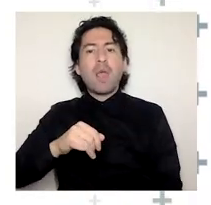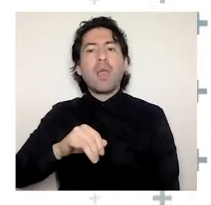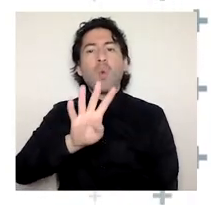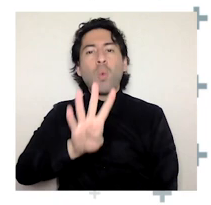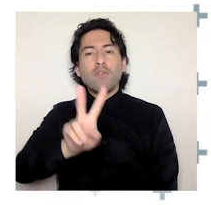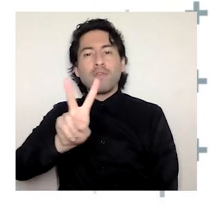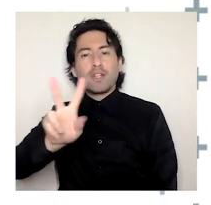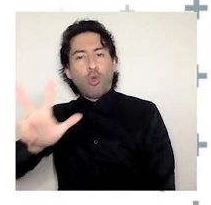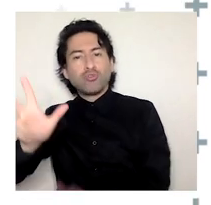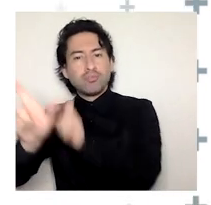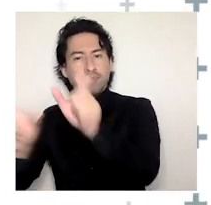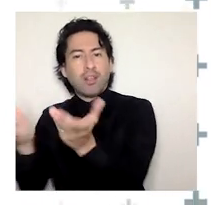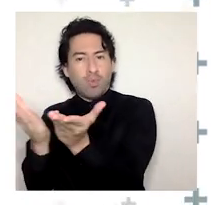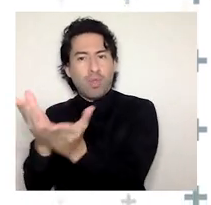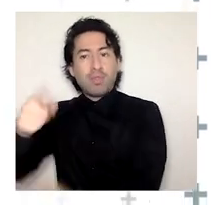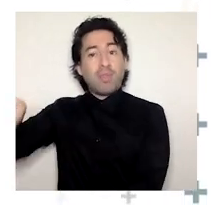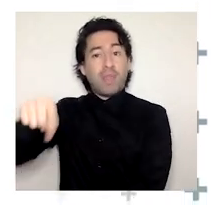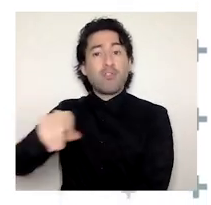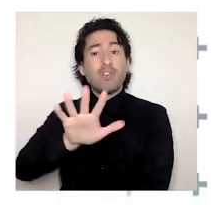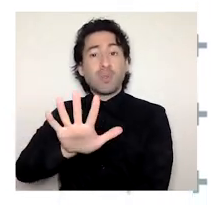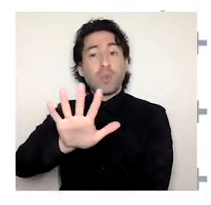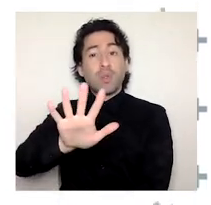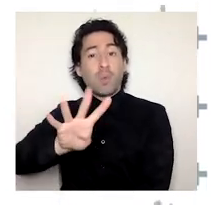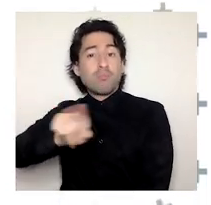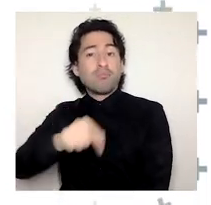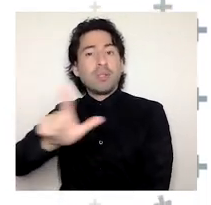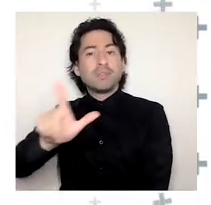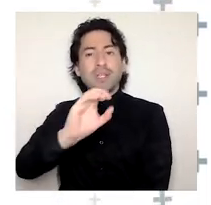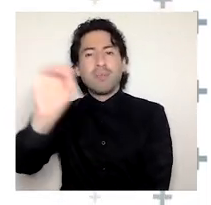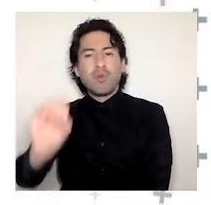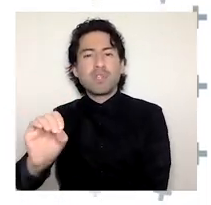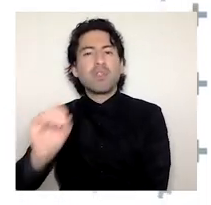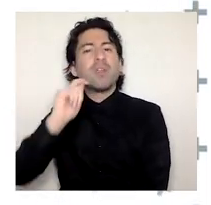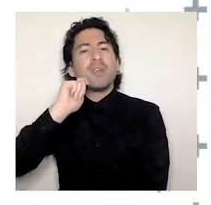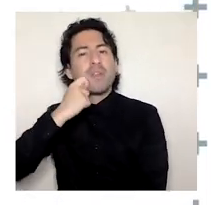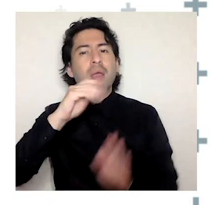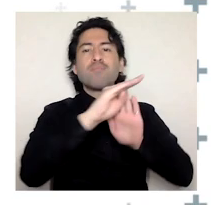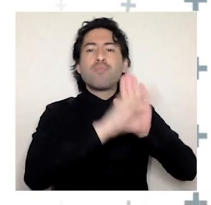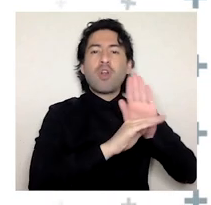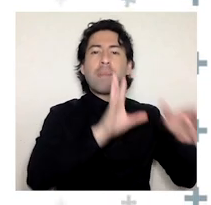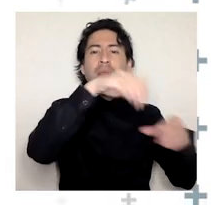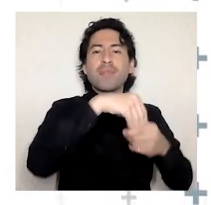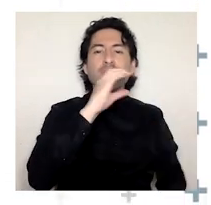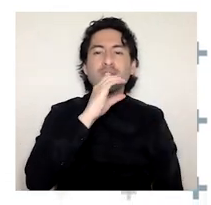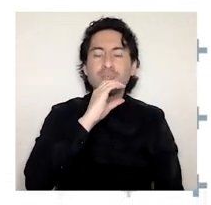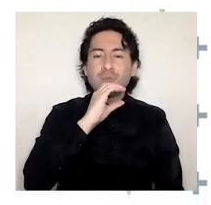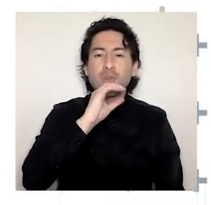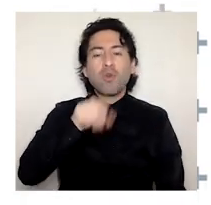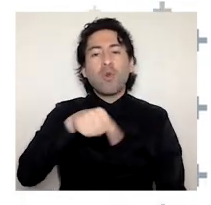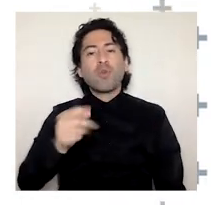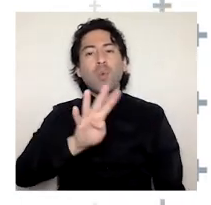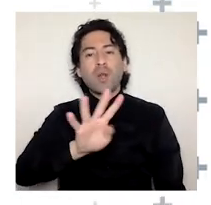428 estudiantes, de los cuales 54,7% corresponden a programas de la sede Concepción